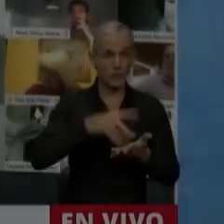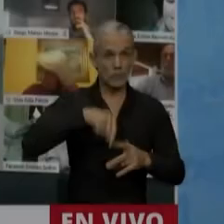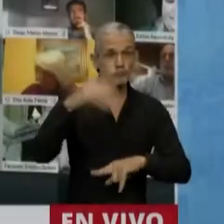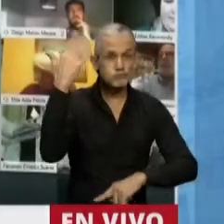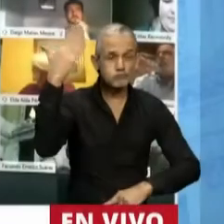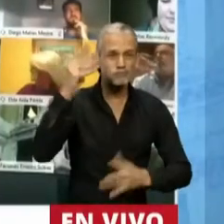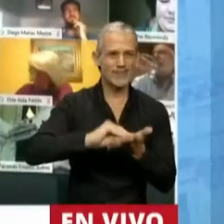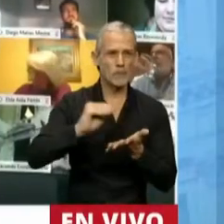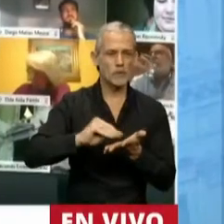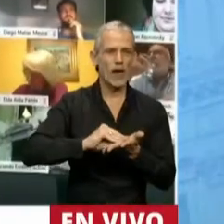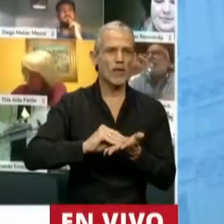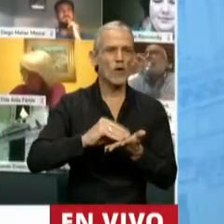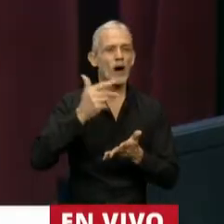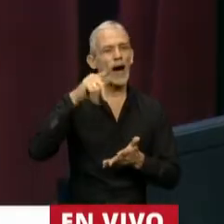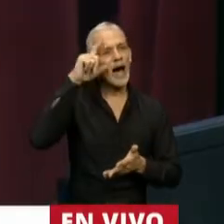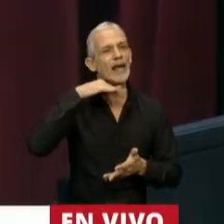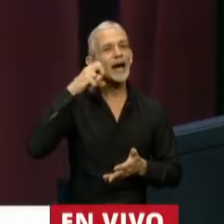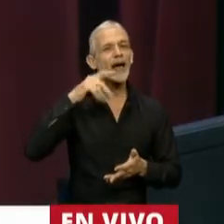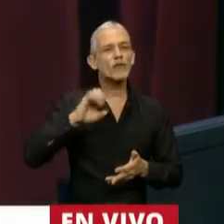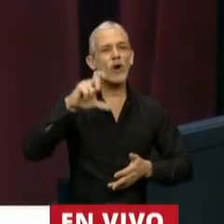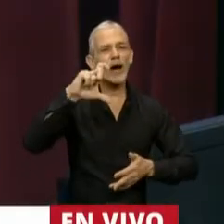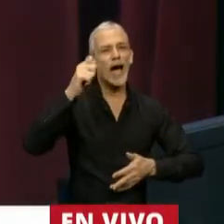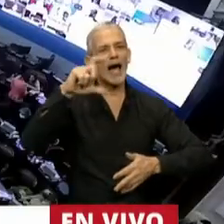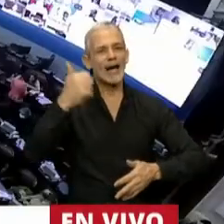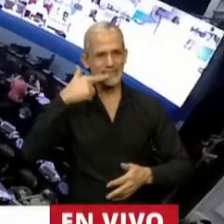Tiene la palabra el diputado Alejandro Cacase.